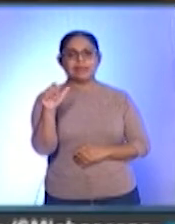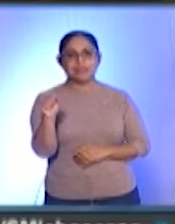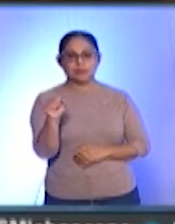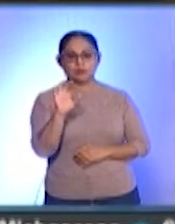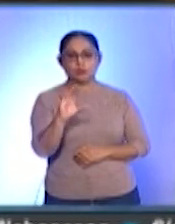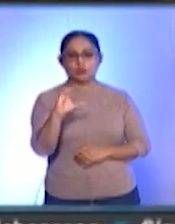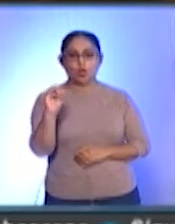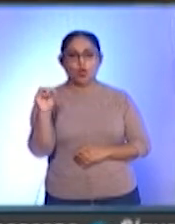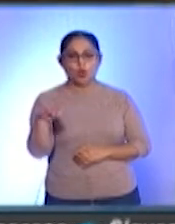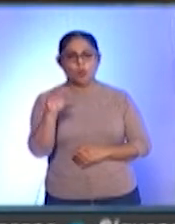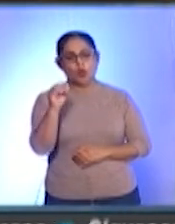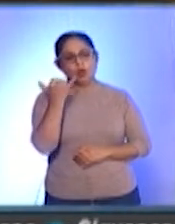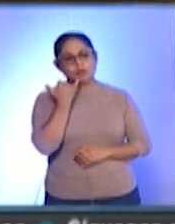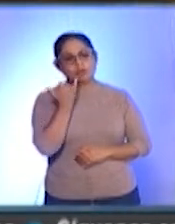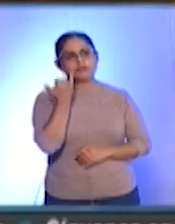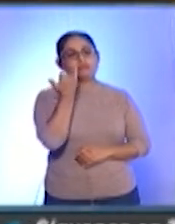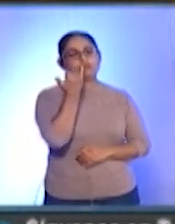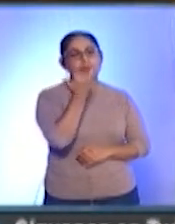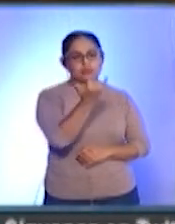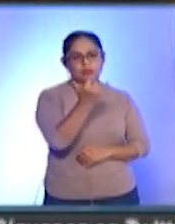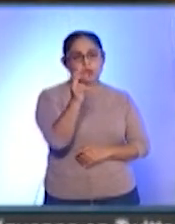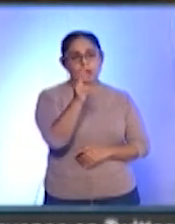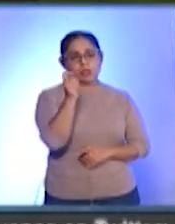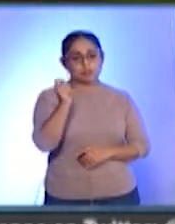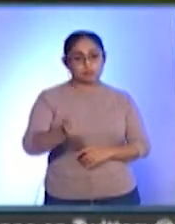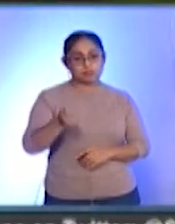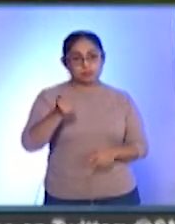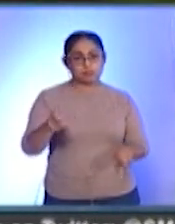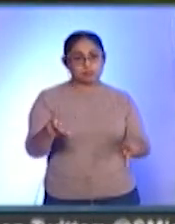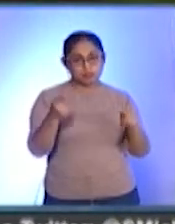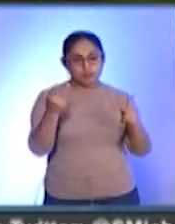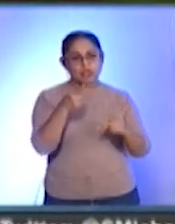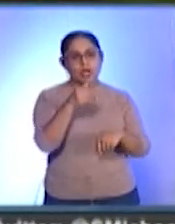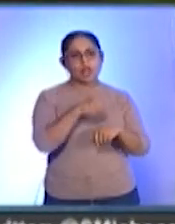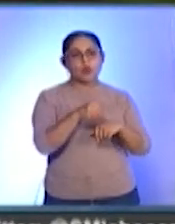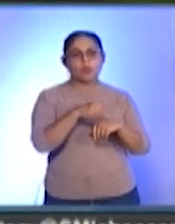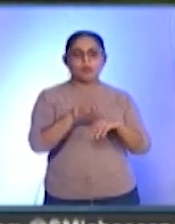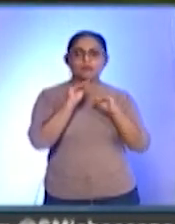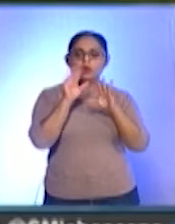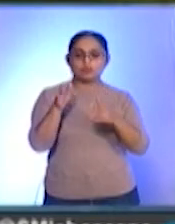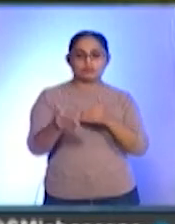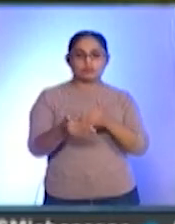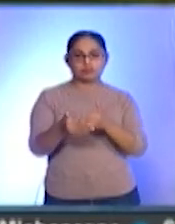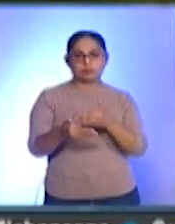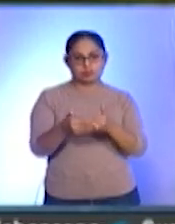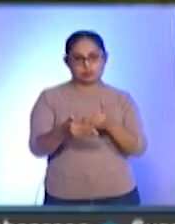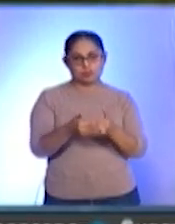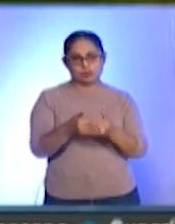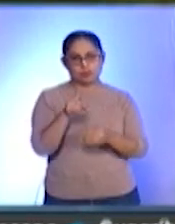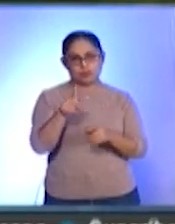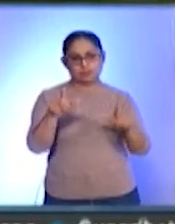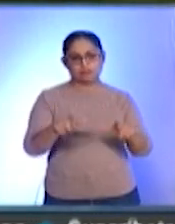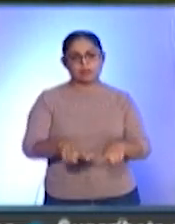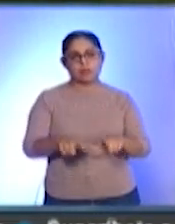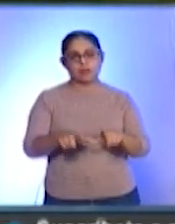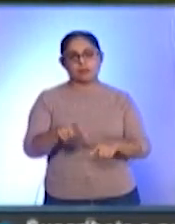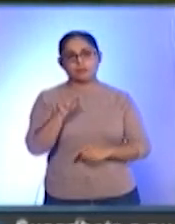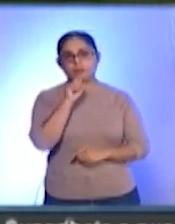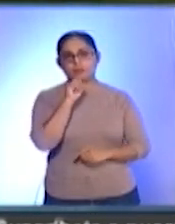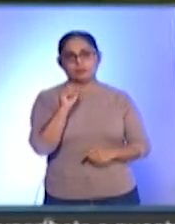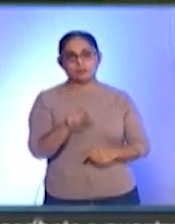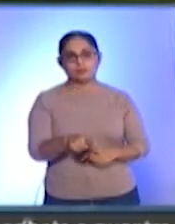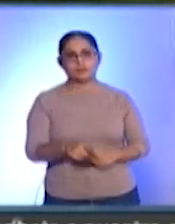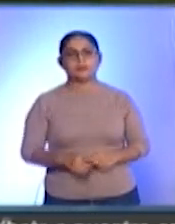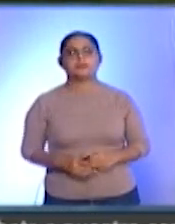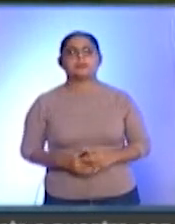representante en el momento de la subasta al número que se dará a conocer en la misma plataforma digital. Para